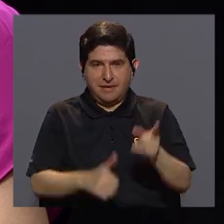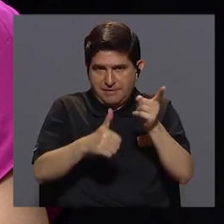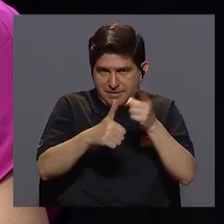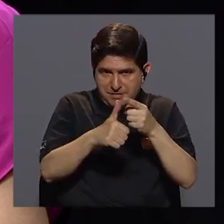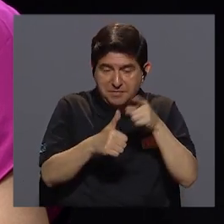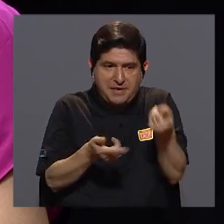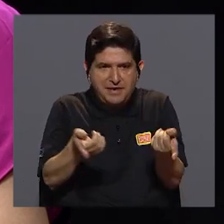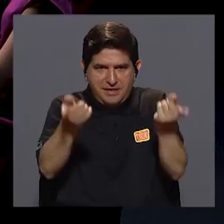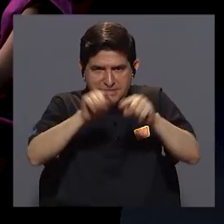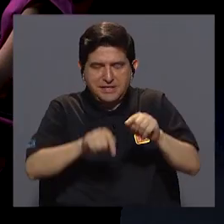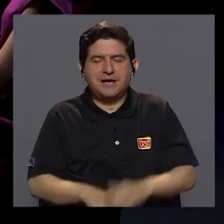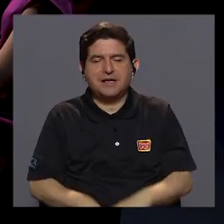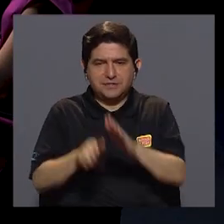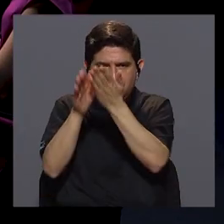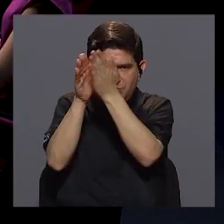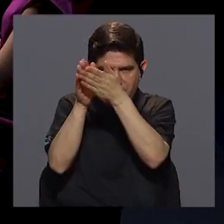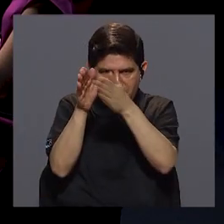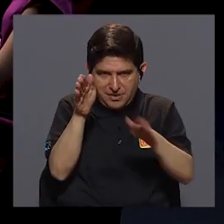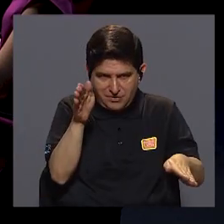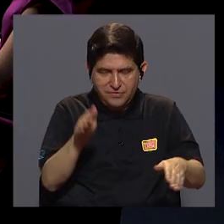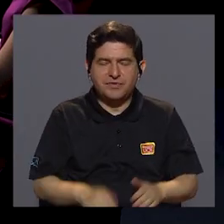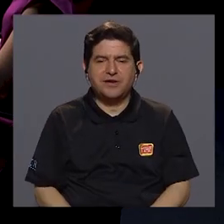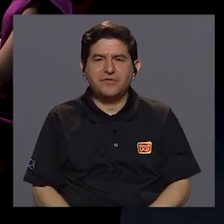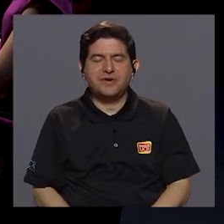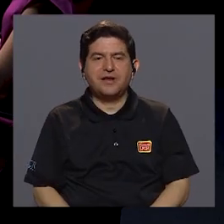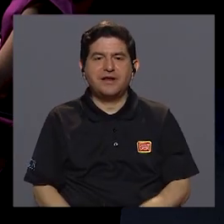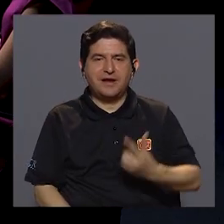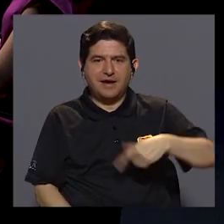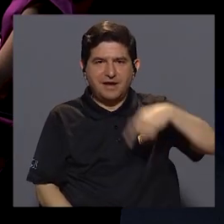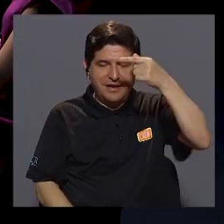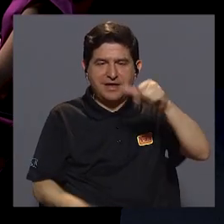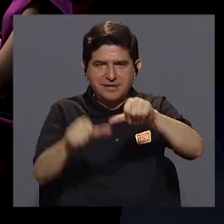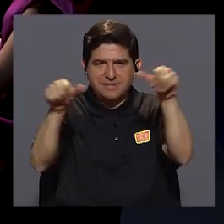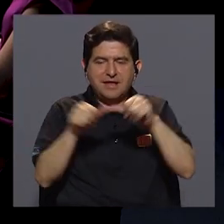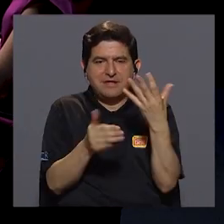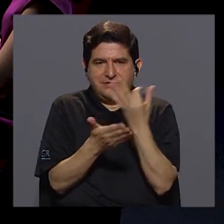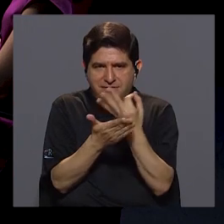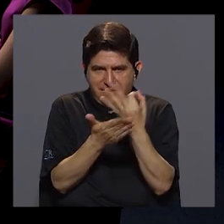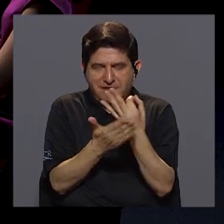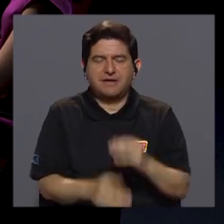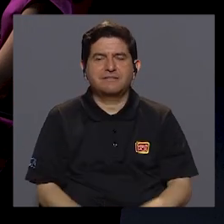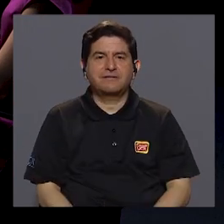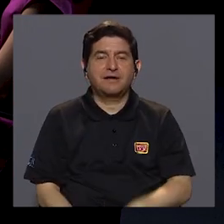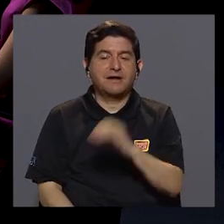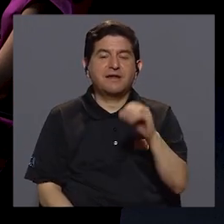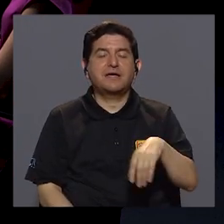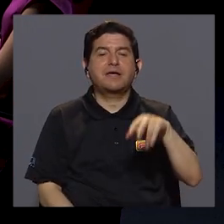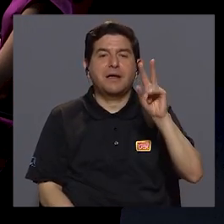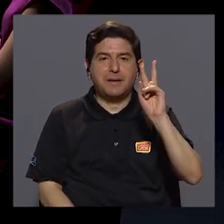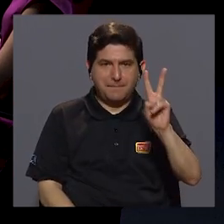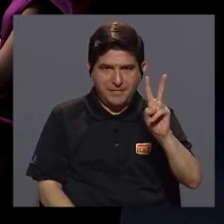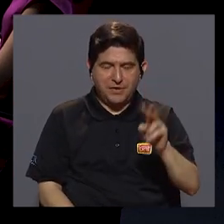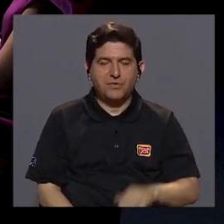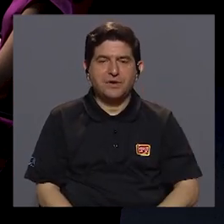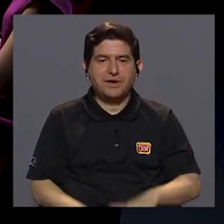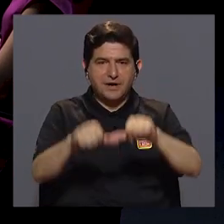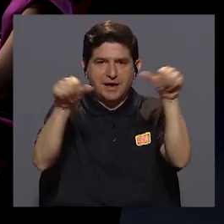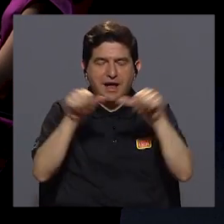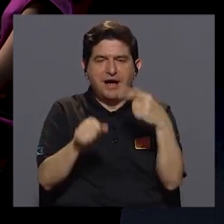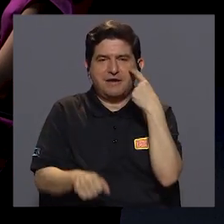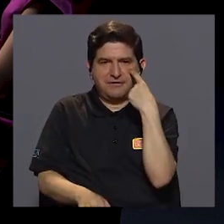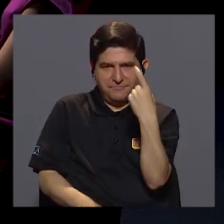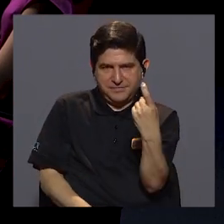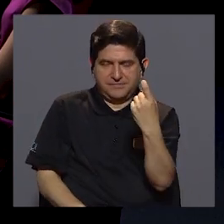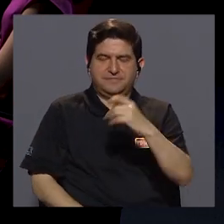por supuesto en este caso desde la Contraloría General de la República, gerente del área financiera. Y doña Verónica desde la parte